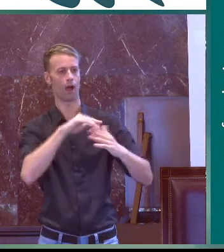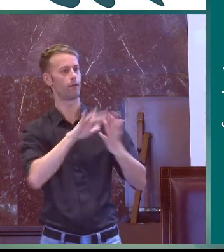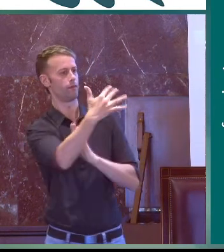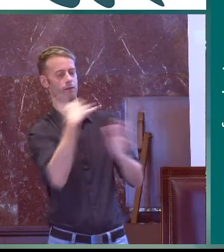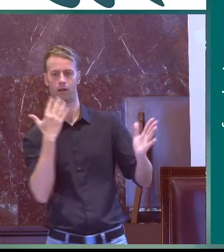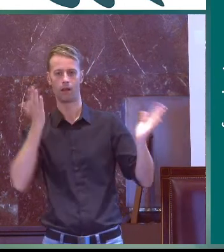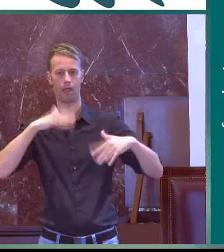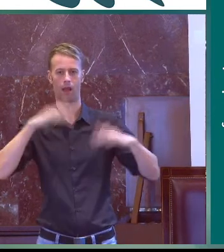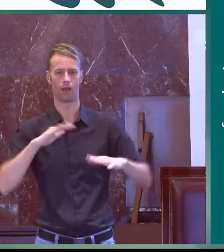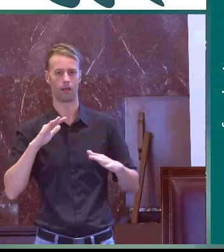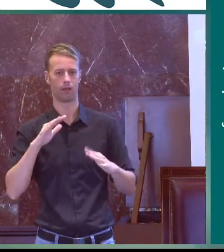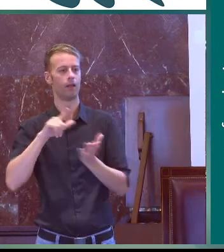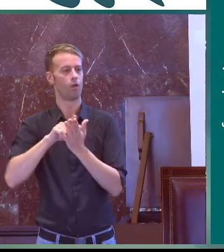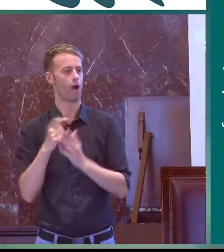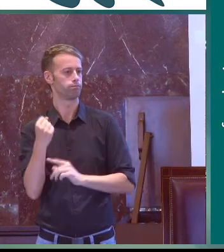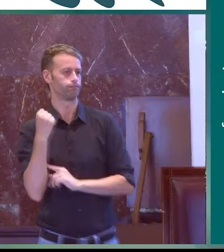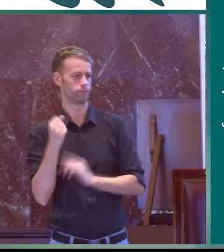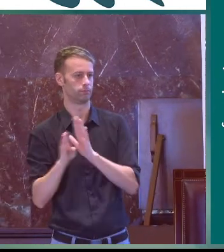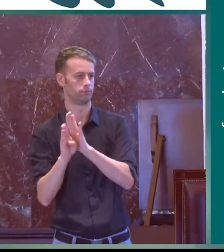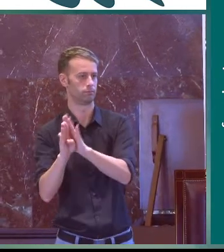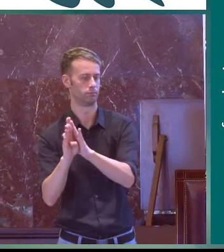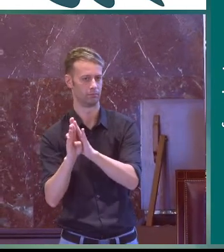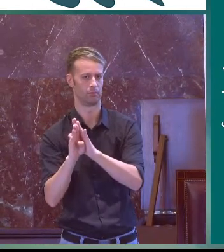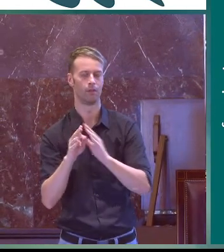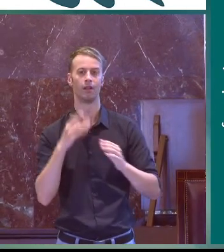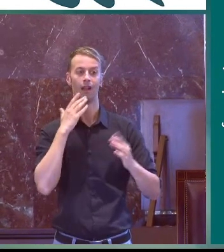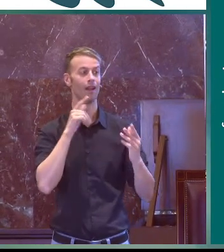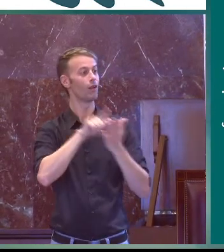deje de haber contacto entre dos lenguas que no haya influencia